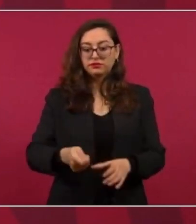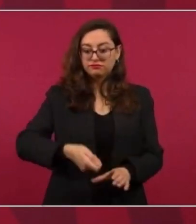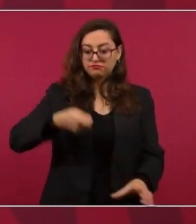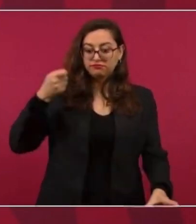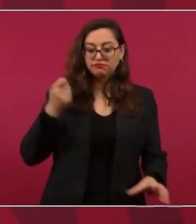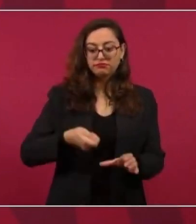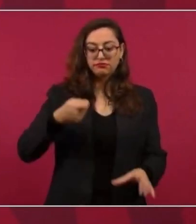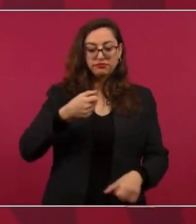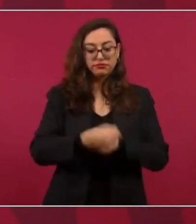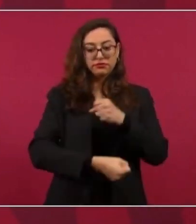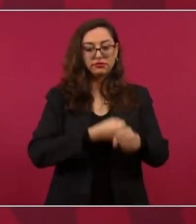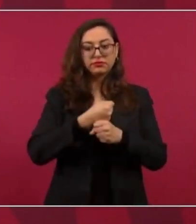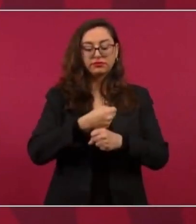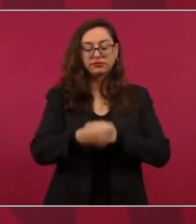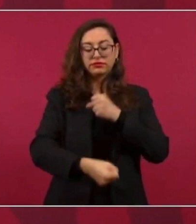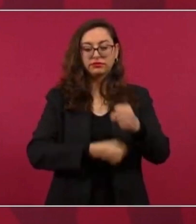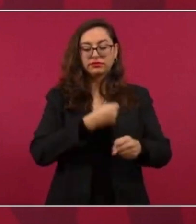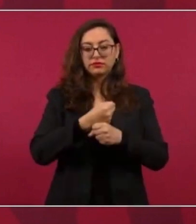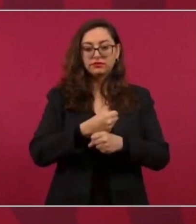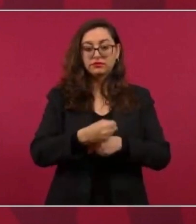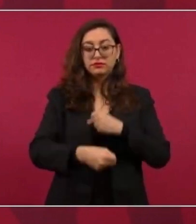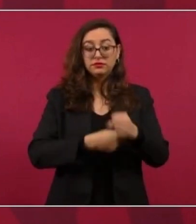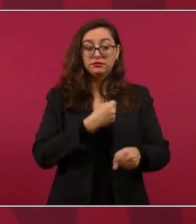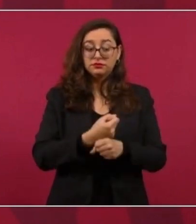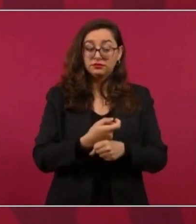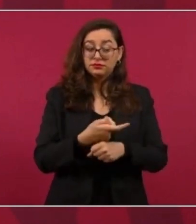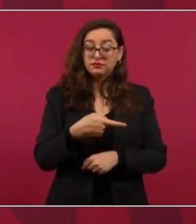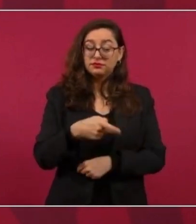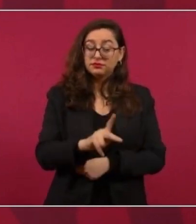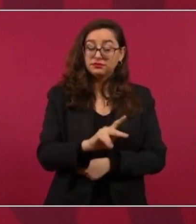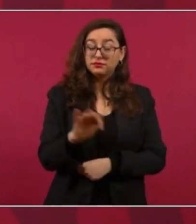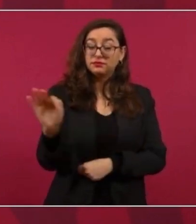solamente que haya un acuerdo.